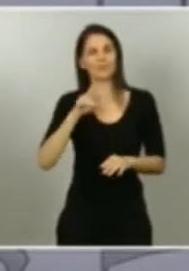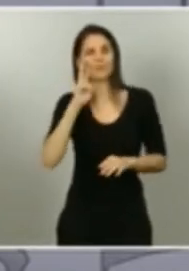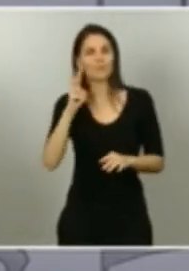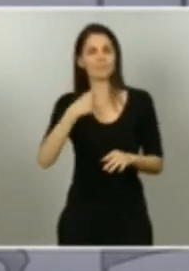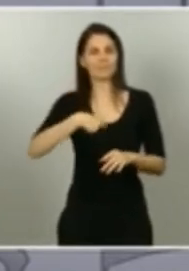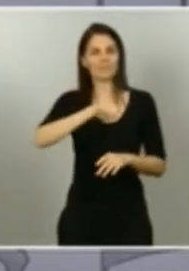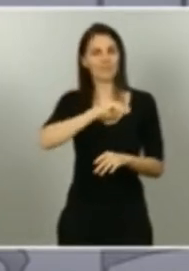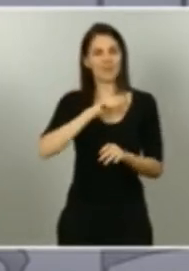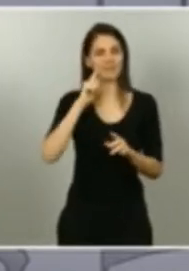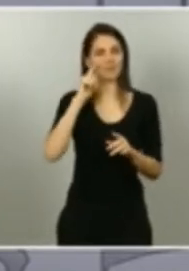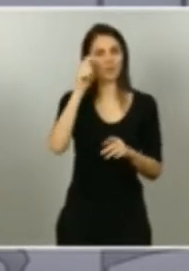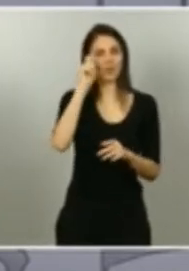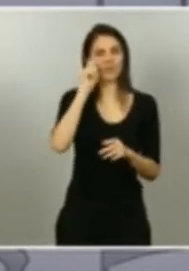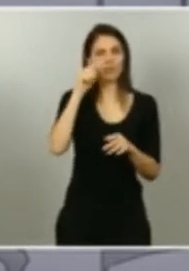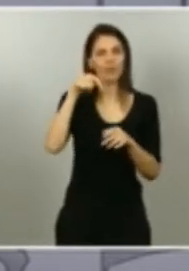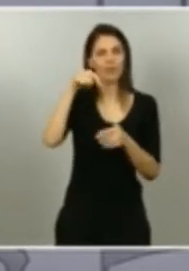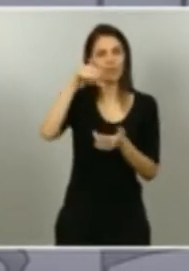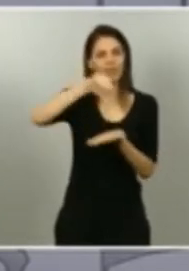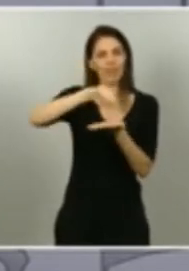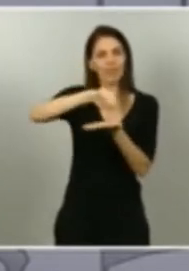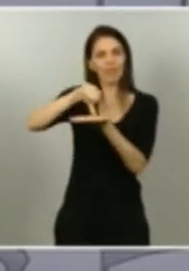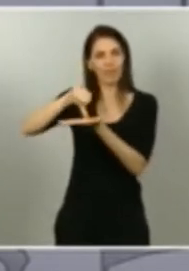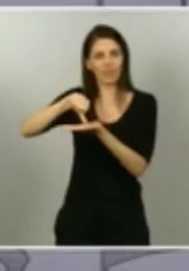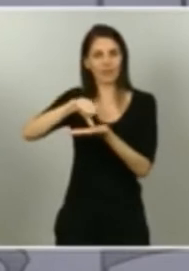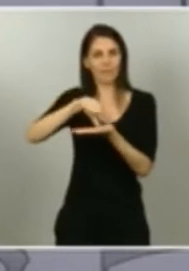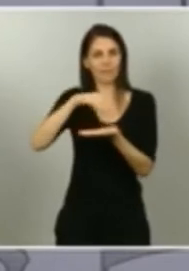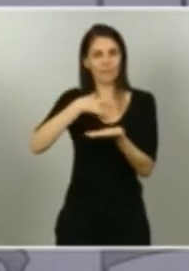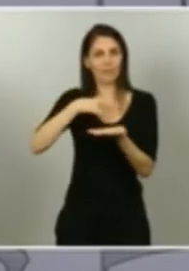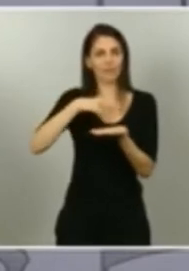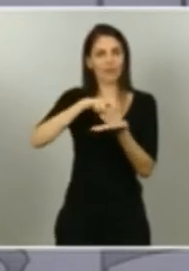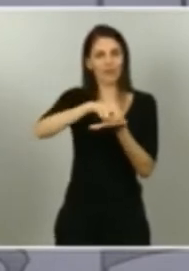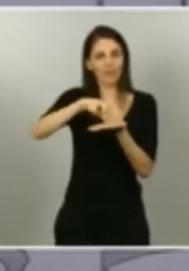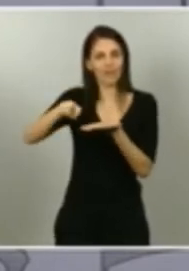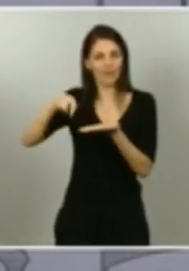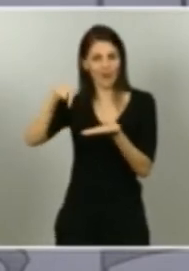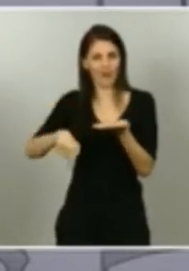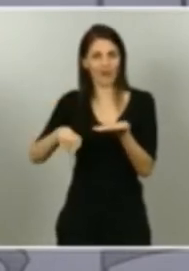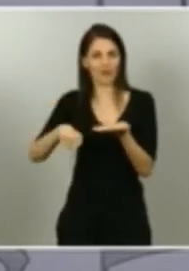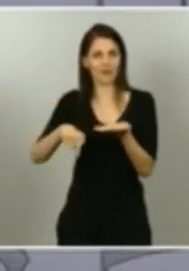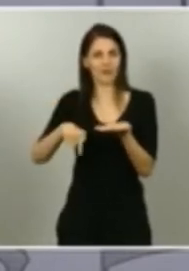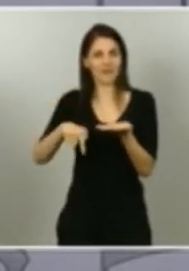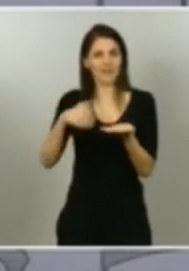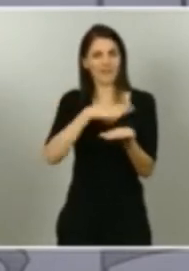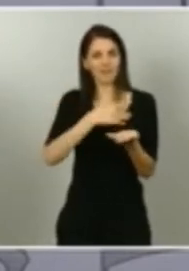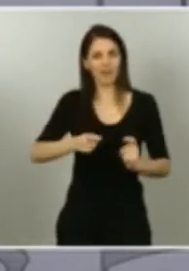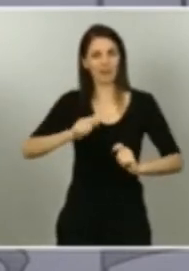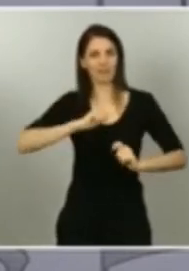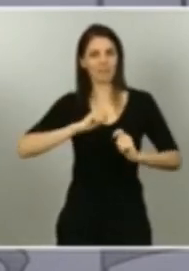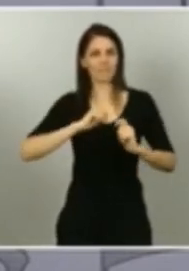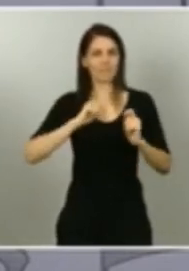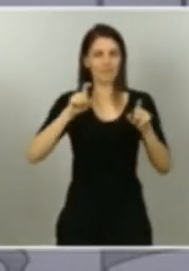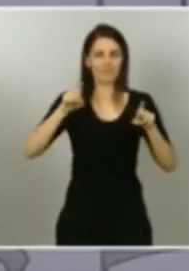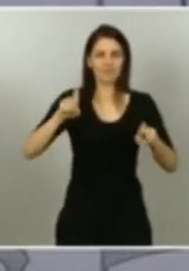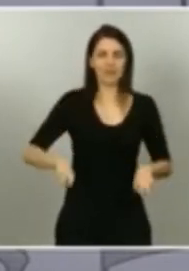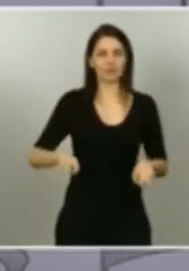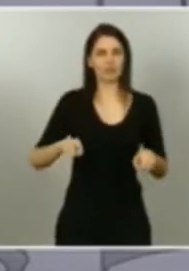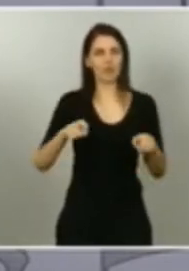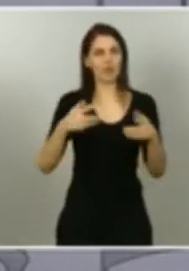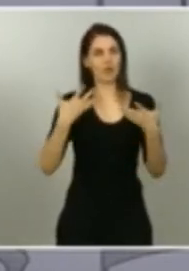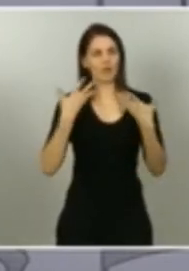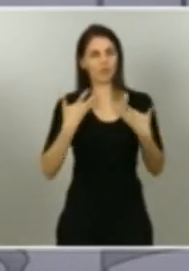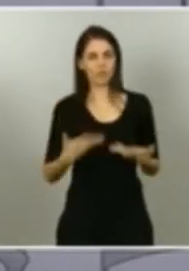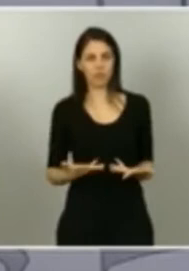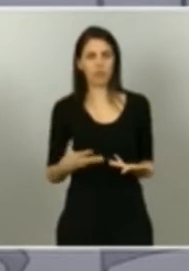ofrecerán descanso alegría encuentro tras meses devastadores pero además somos un referente mundial